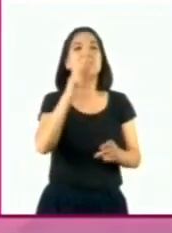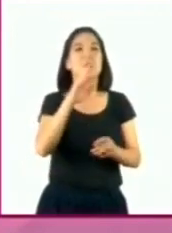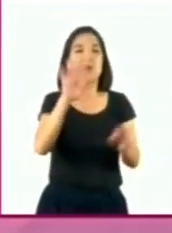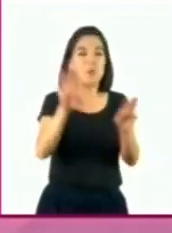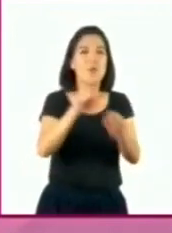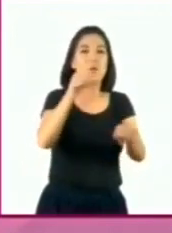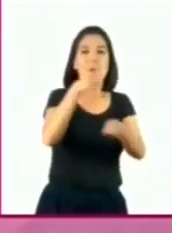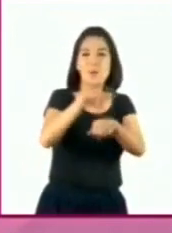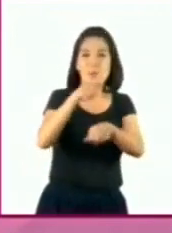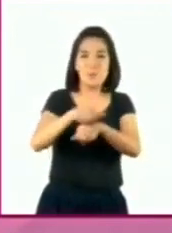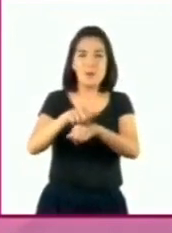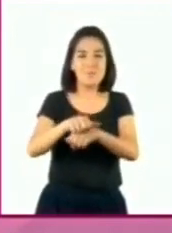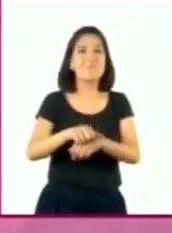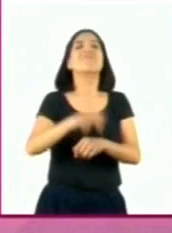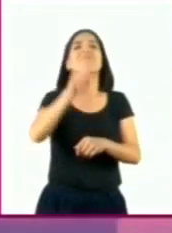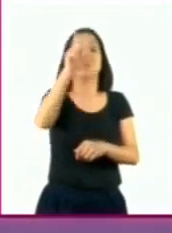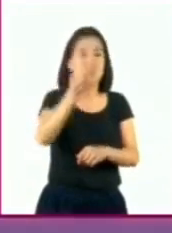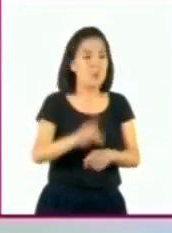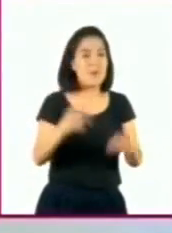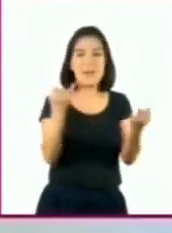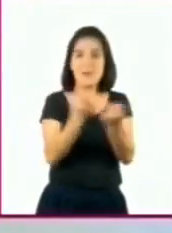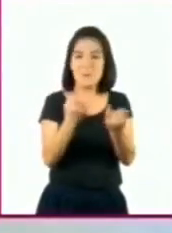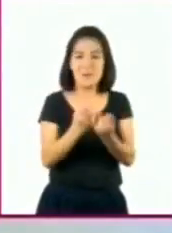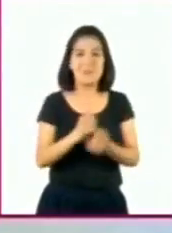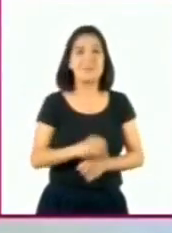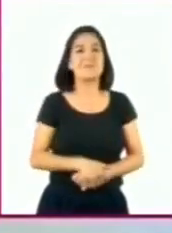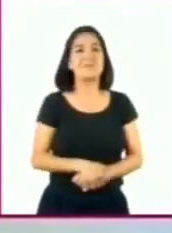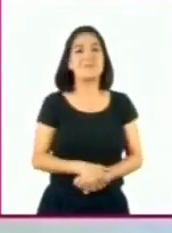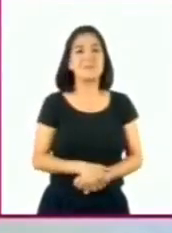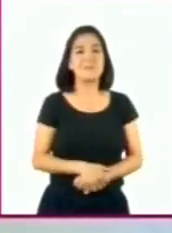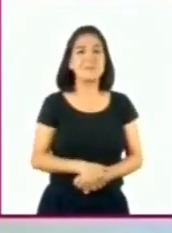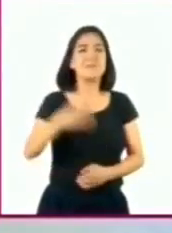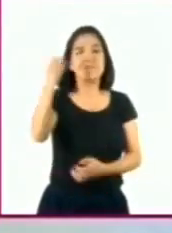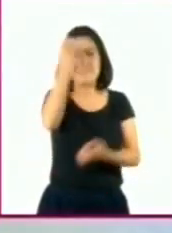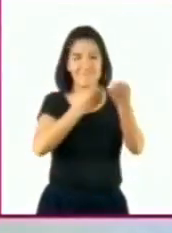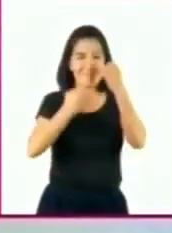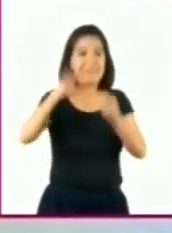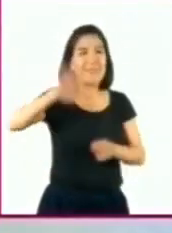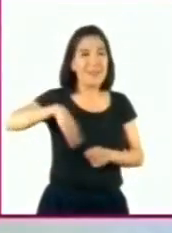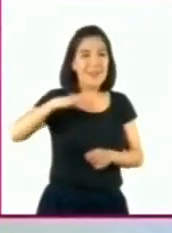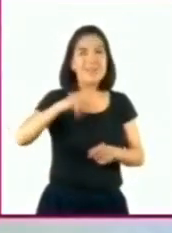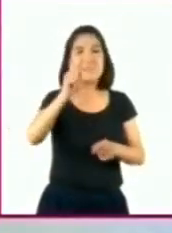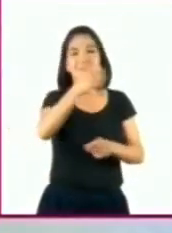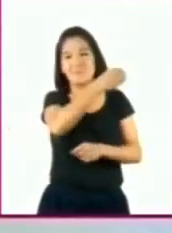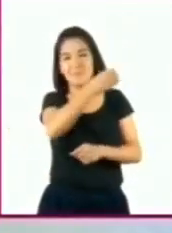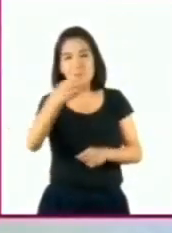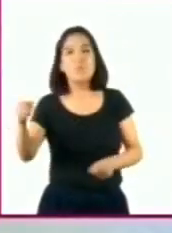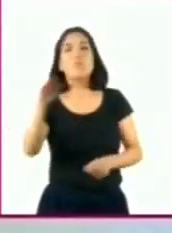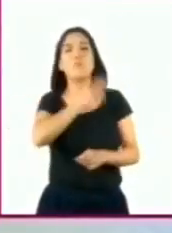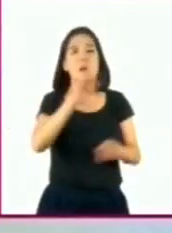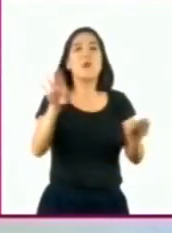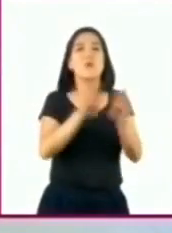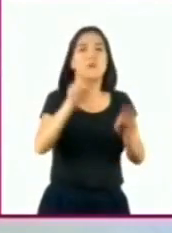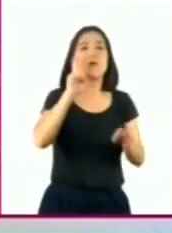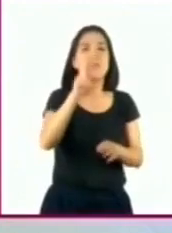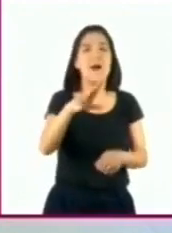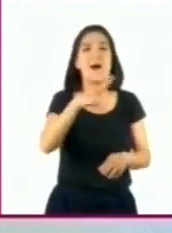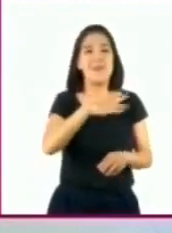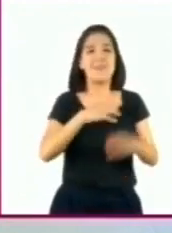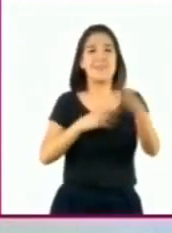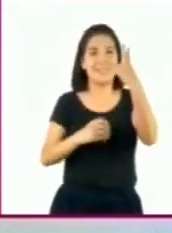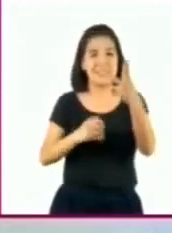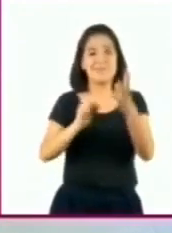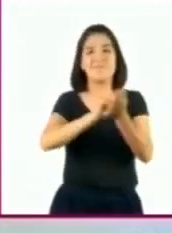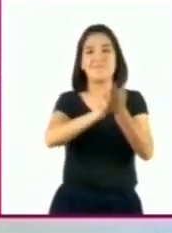números que son iguales. Analizando todo lo anterior, podemos concluir que hay tres símbolos que nos permiten